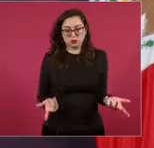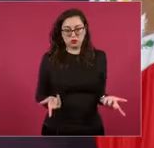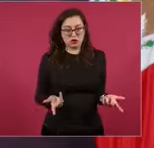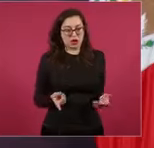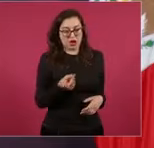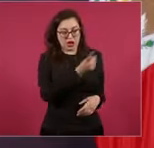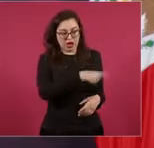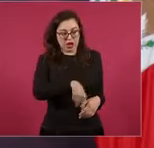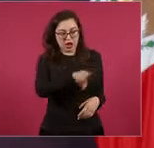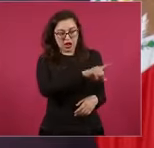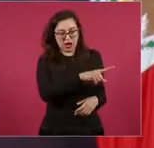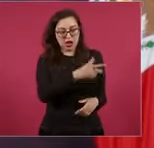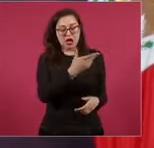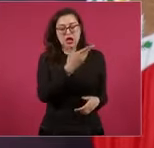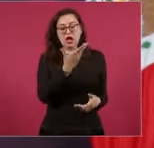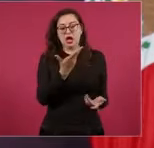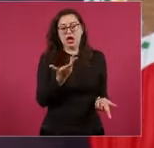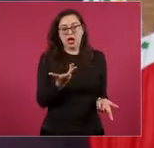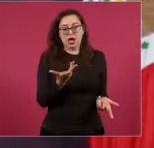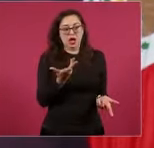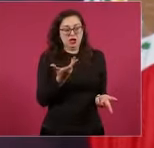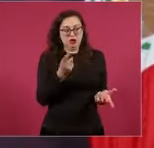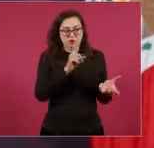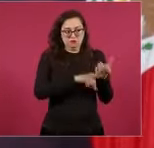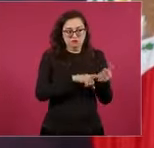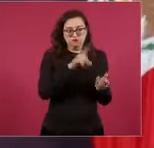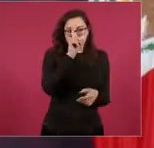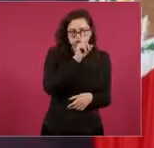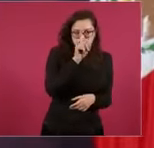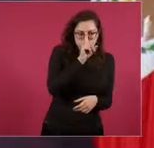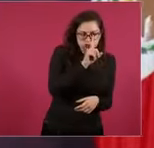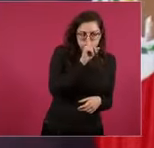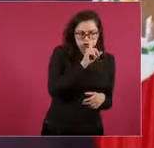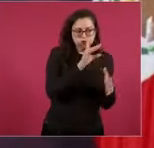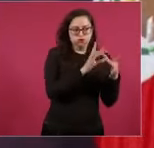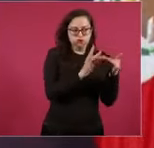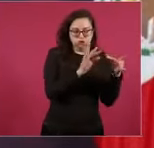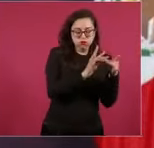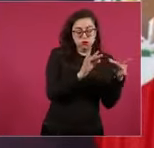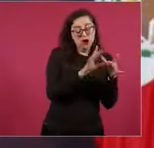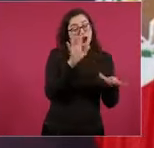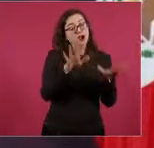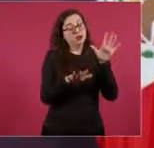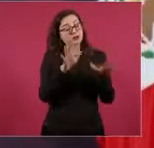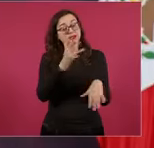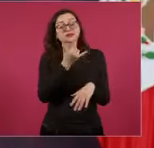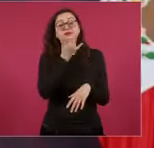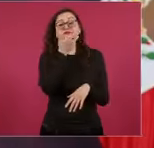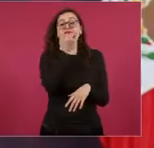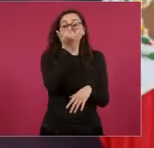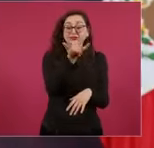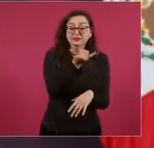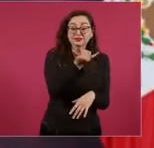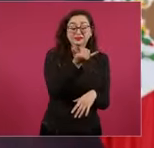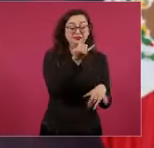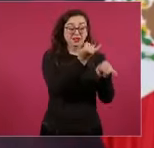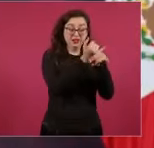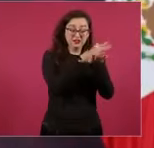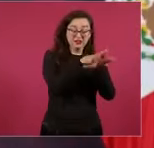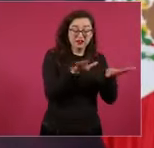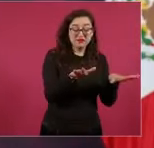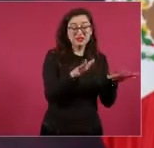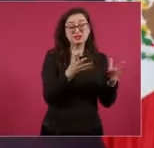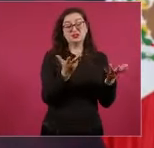consejeros y hay consejeros más